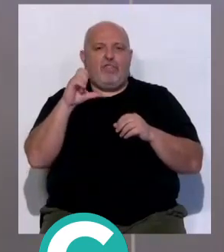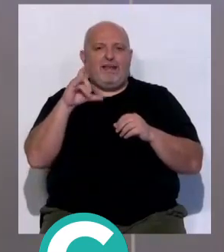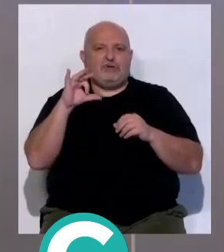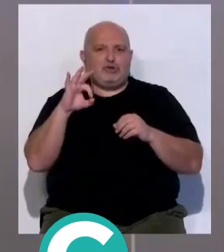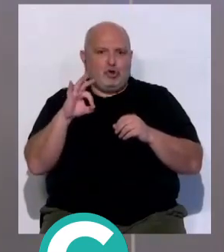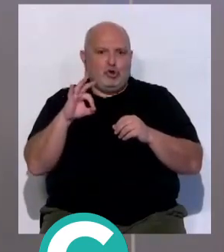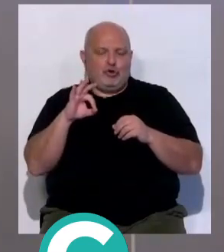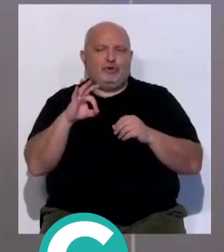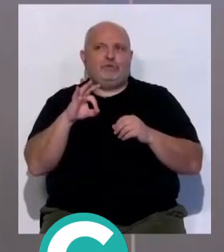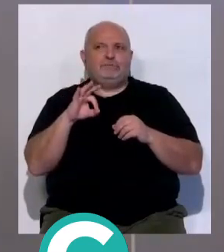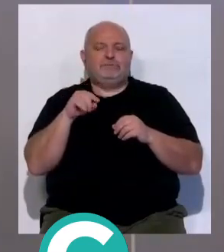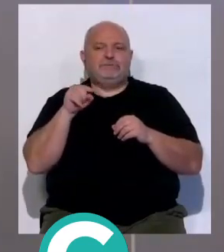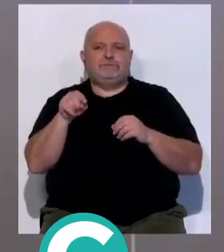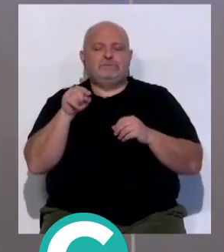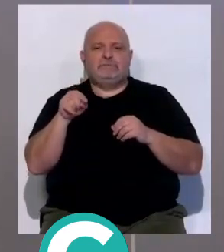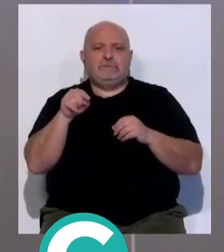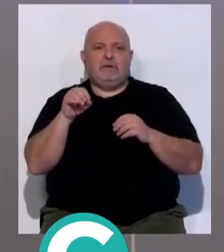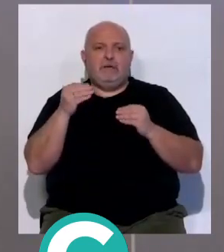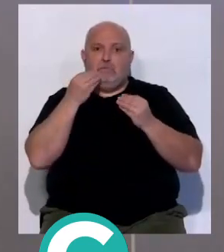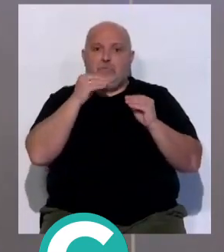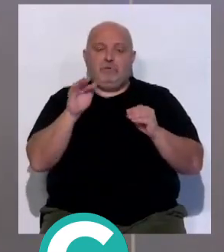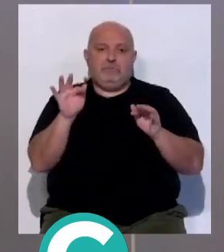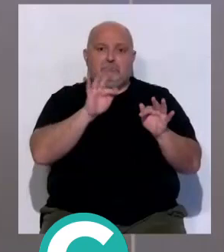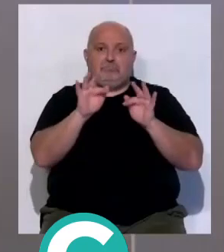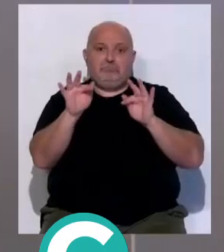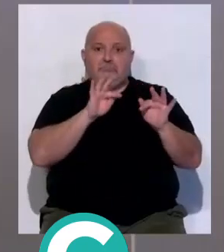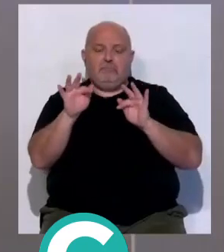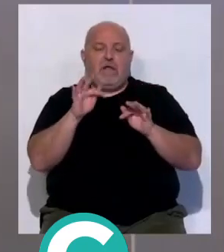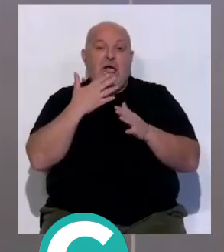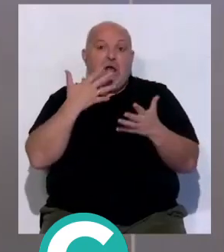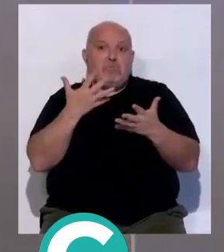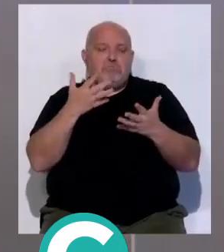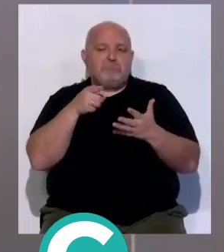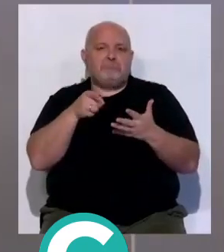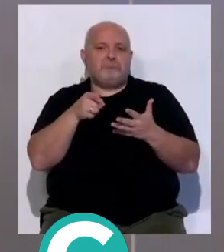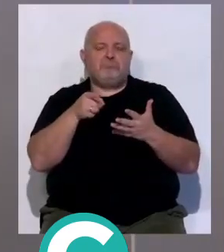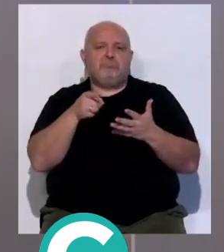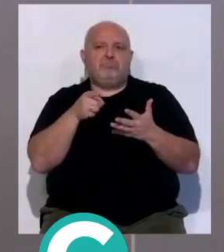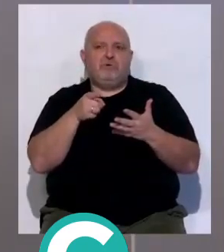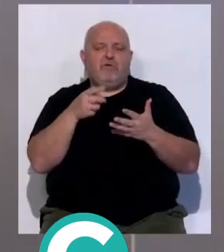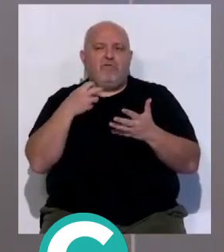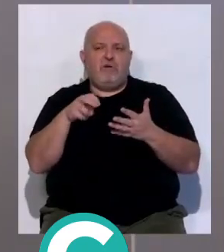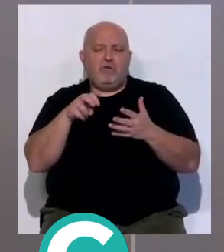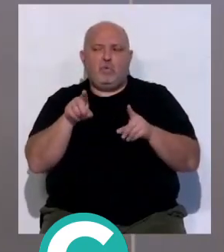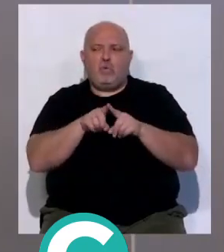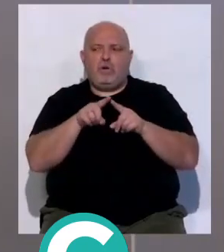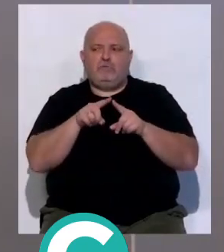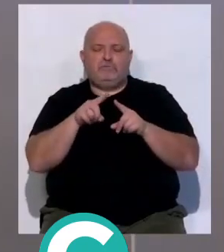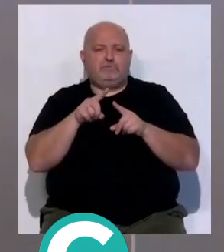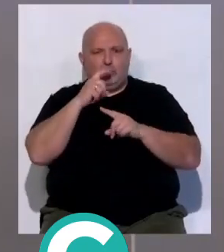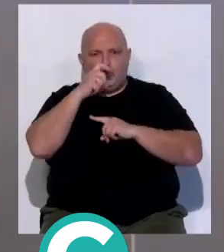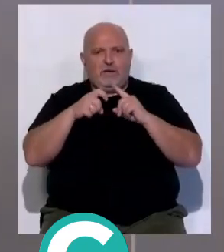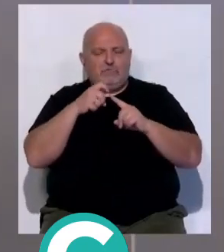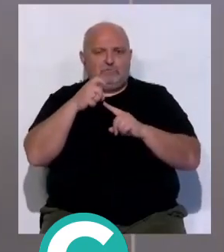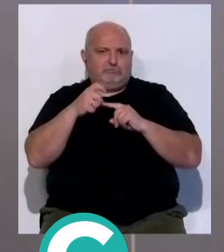O sea que ahí hubo su más y su menos. Y en esto del fútbol seguimos como hace muchísimos